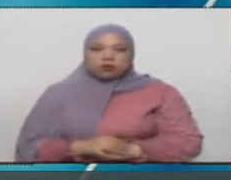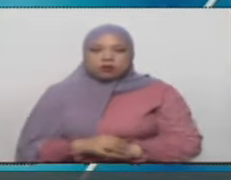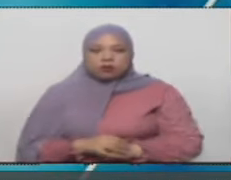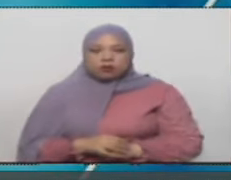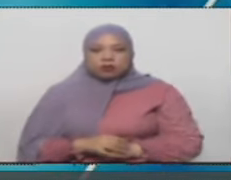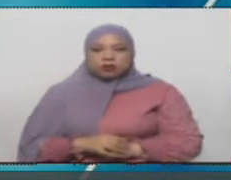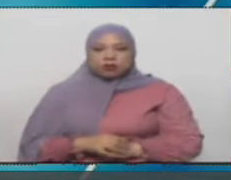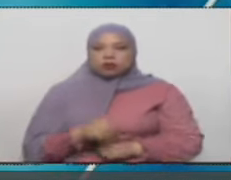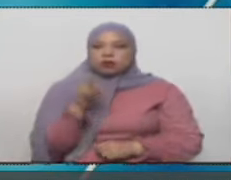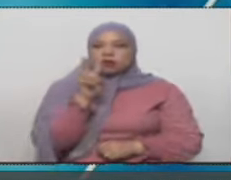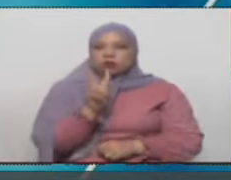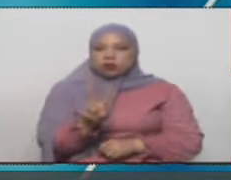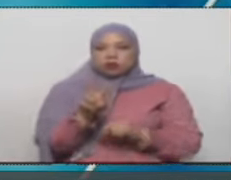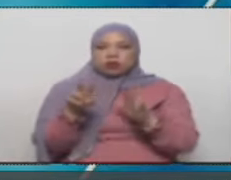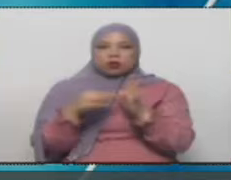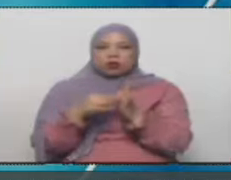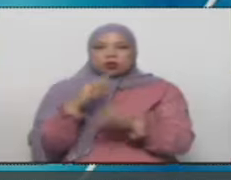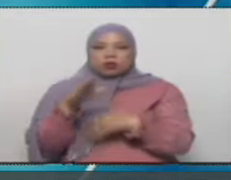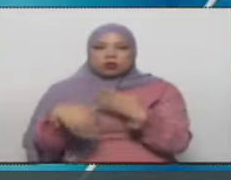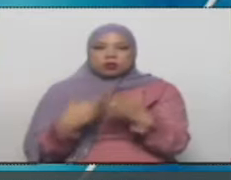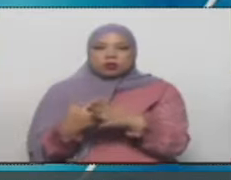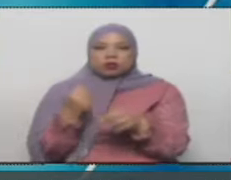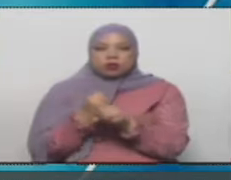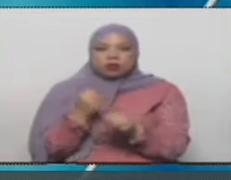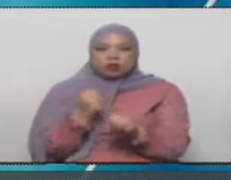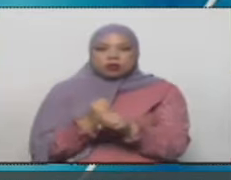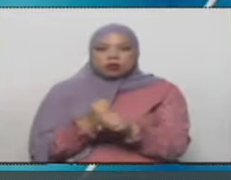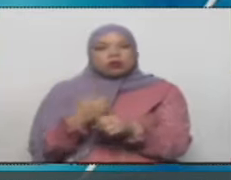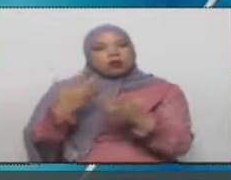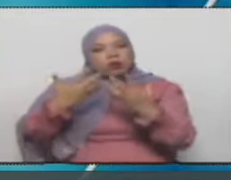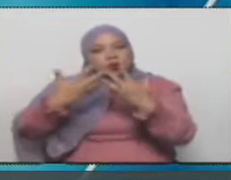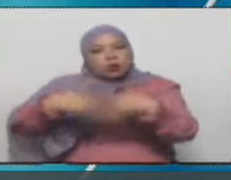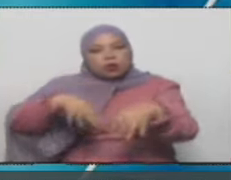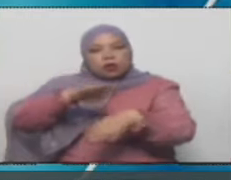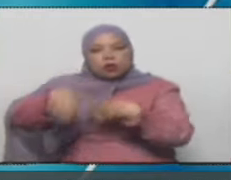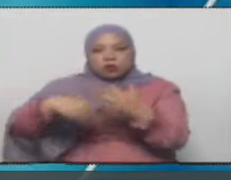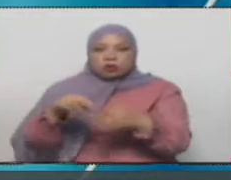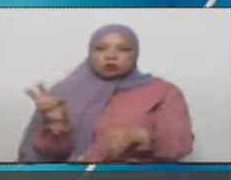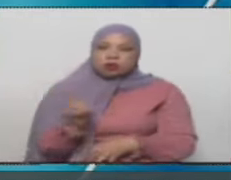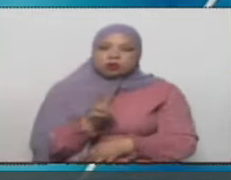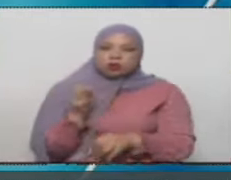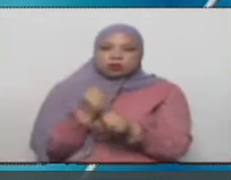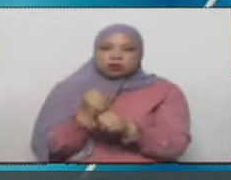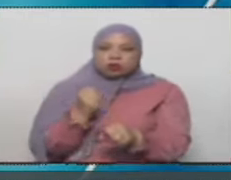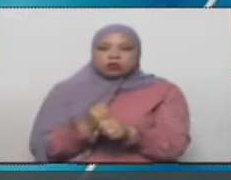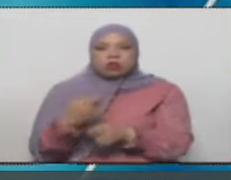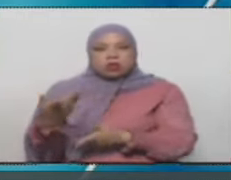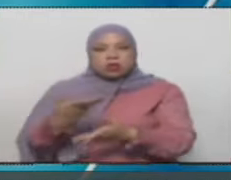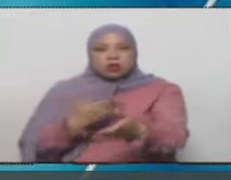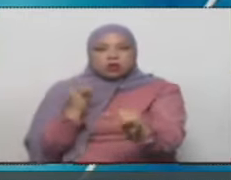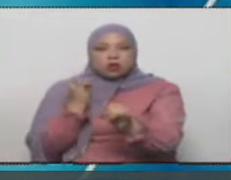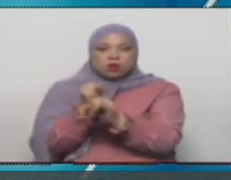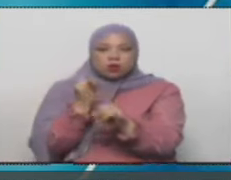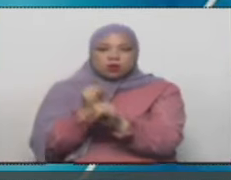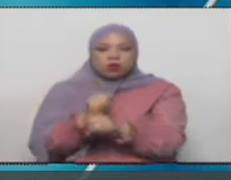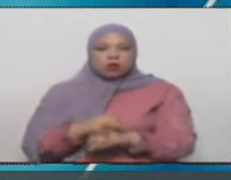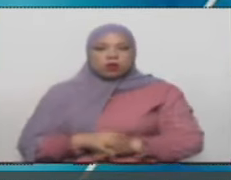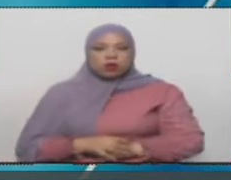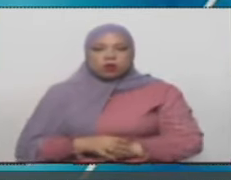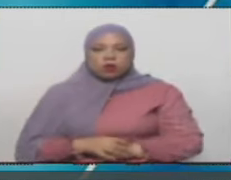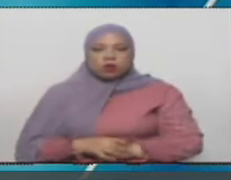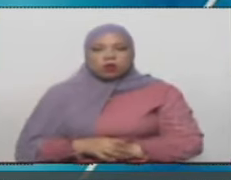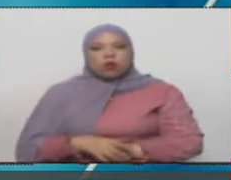269, 270 empresas aproximadamente. empresas que en todo el país prestan servicios de Internet. Correcto, grandes,